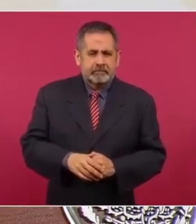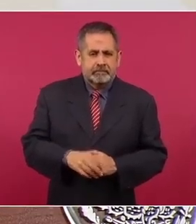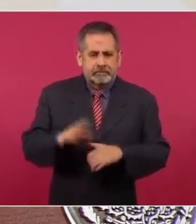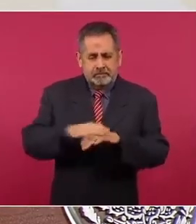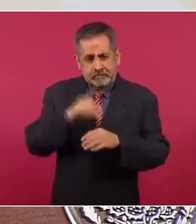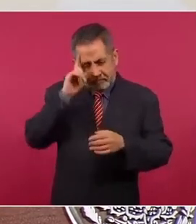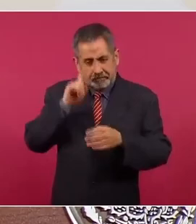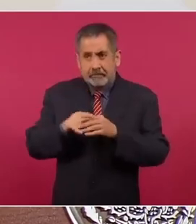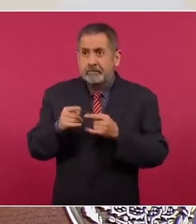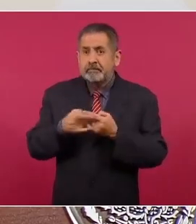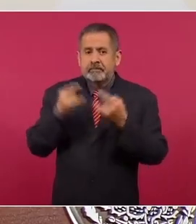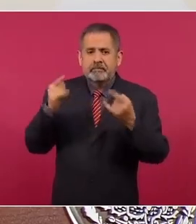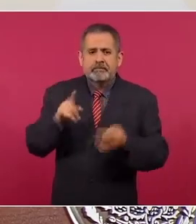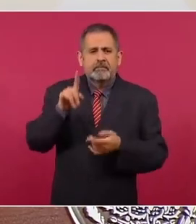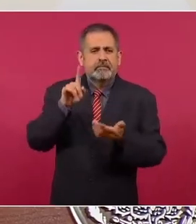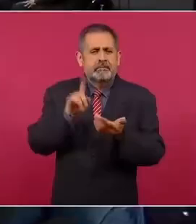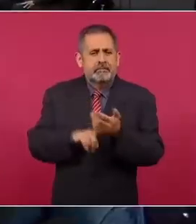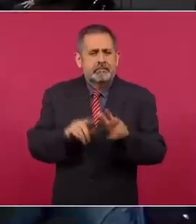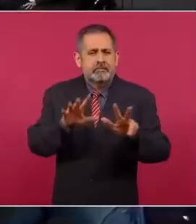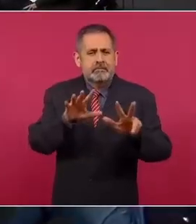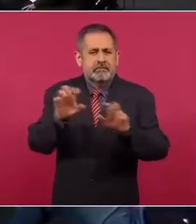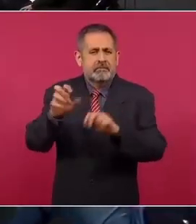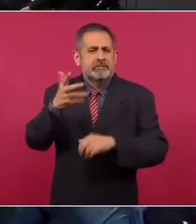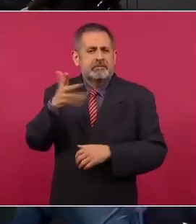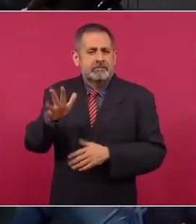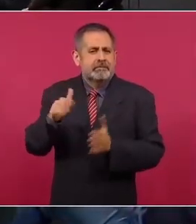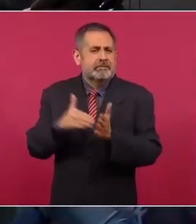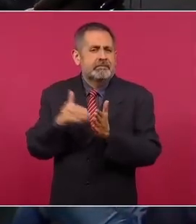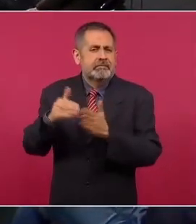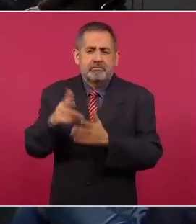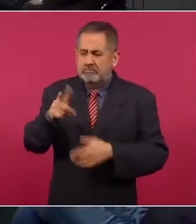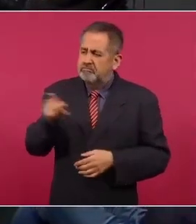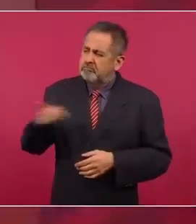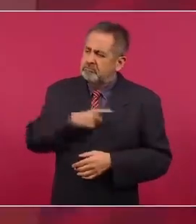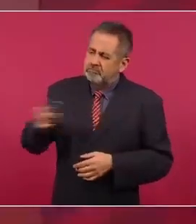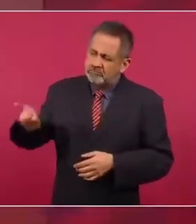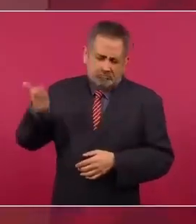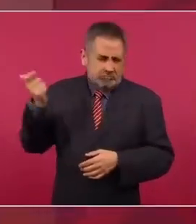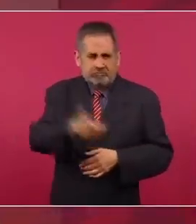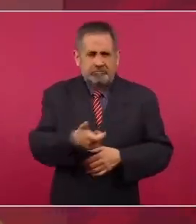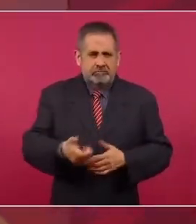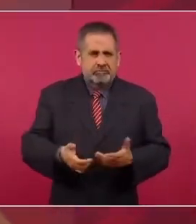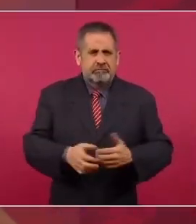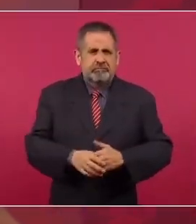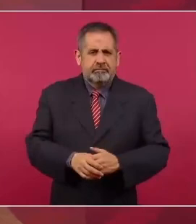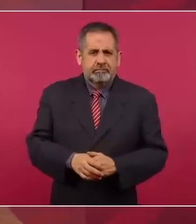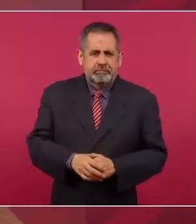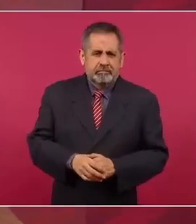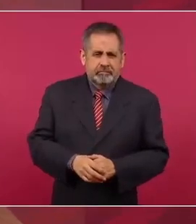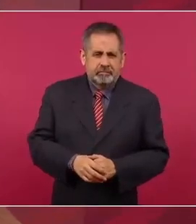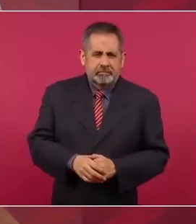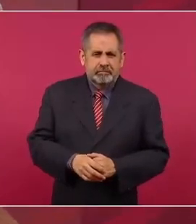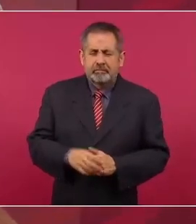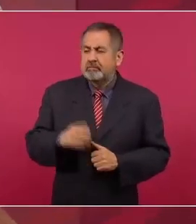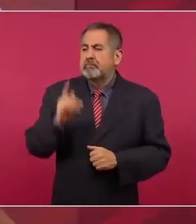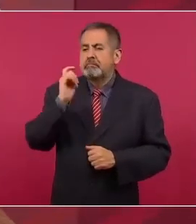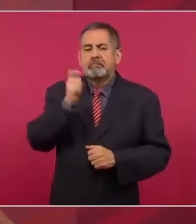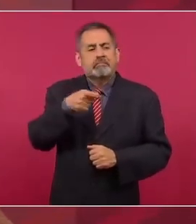porque es una fecha histórica, mil 810 millones de pesos por una